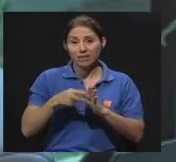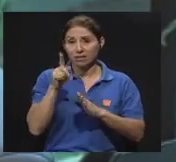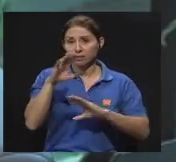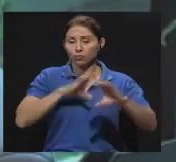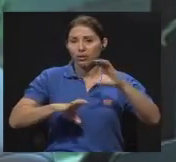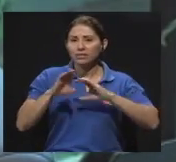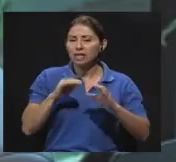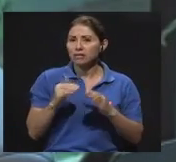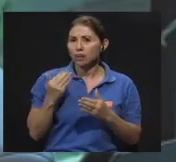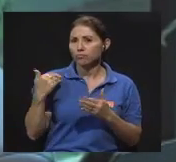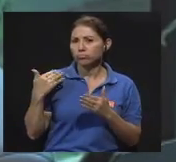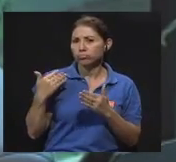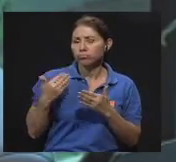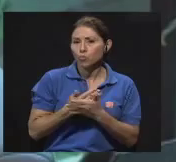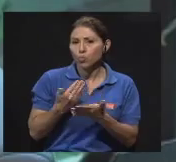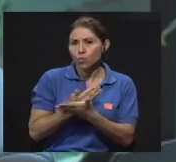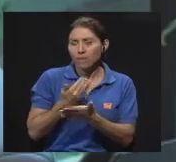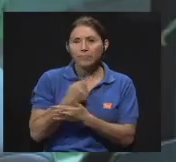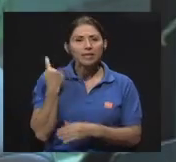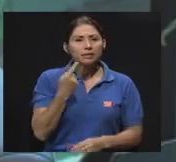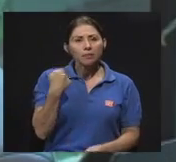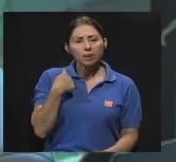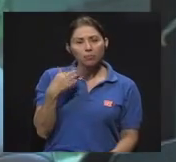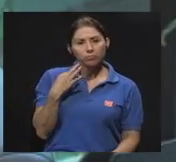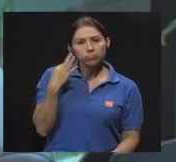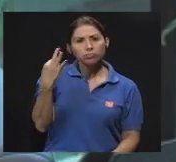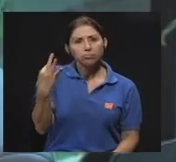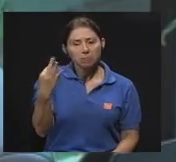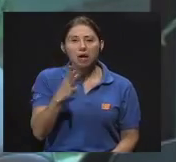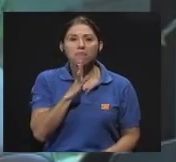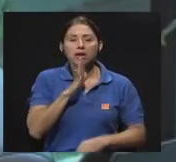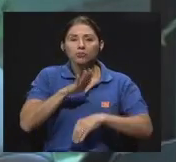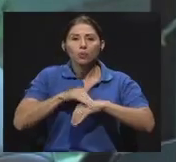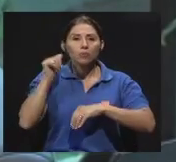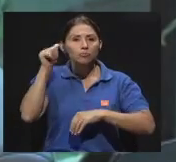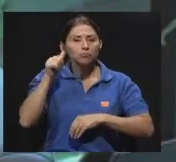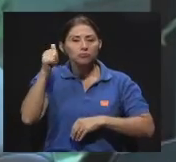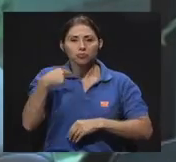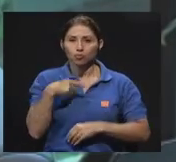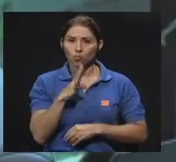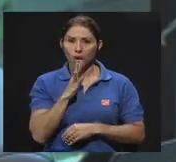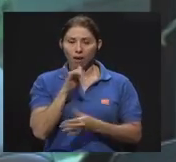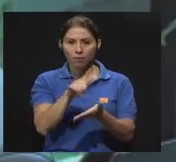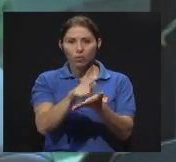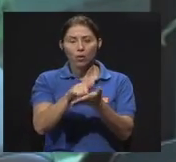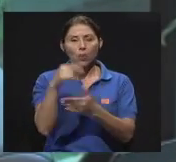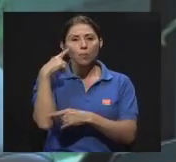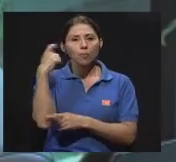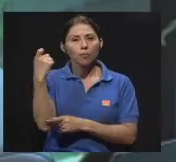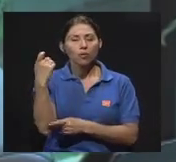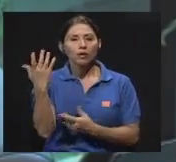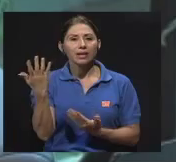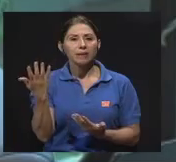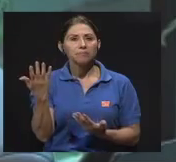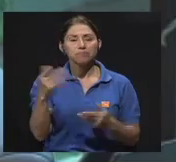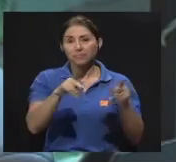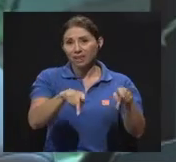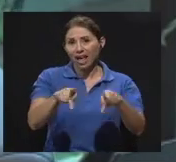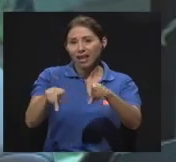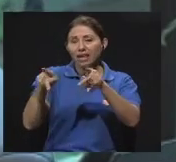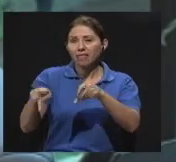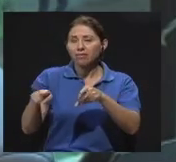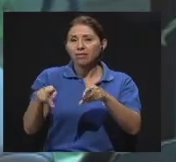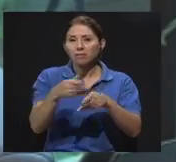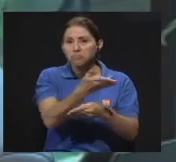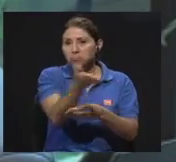relativamente nueva. Siempre que me invitan a hablar de esta audiología, me refiero un poquito a este tema, porque la